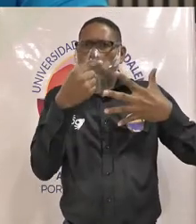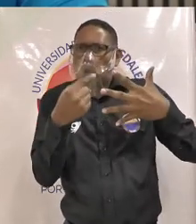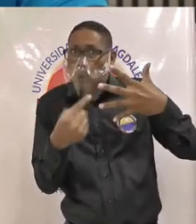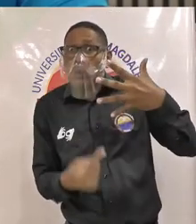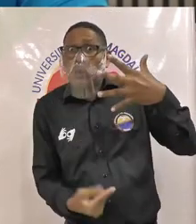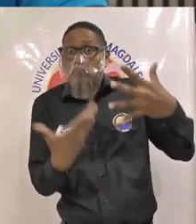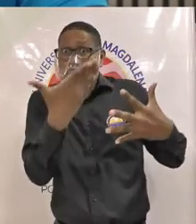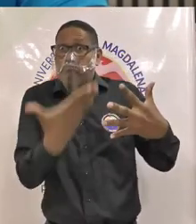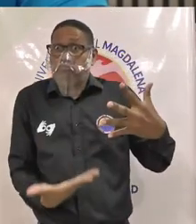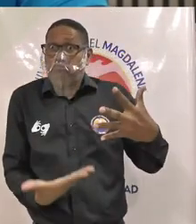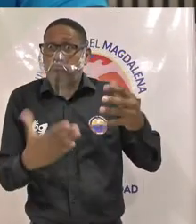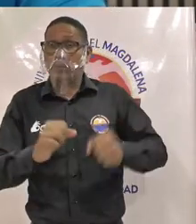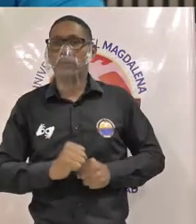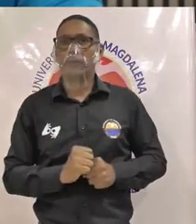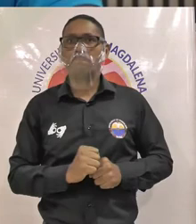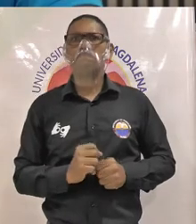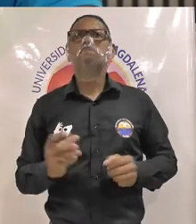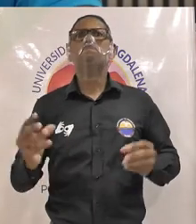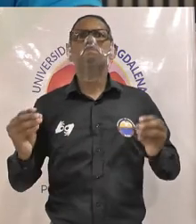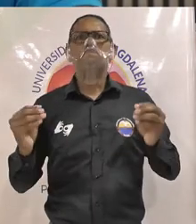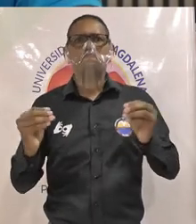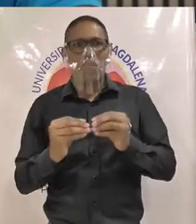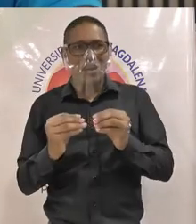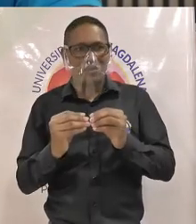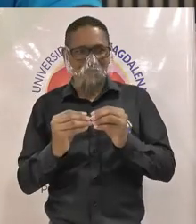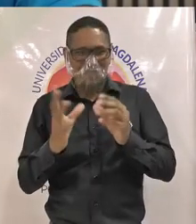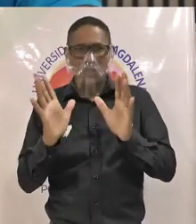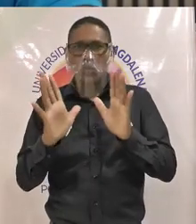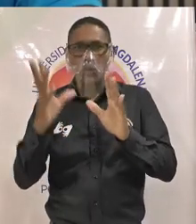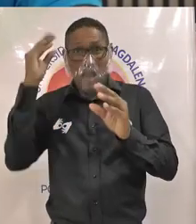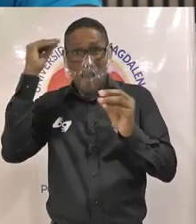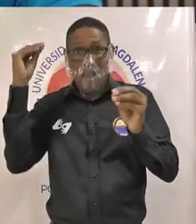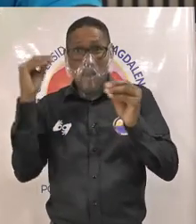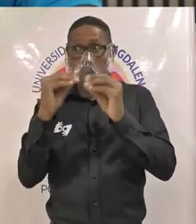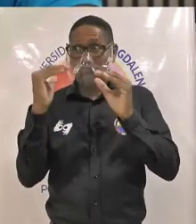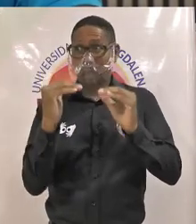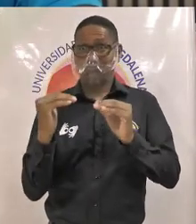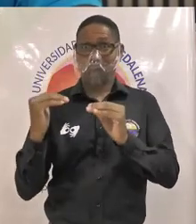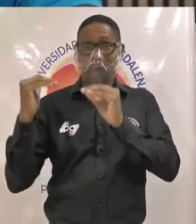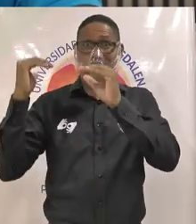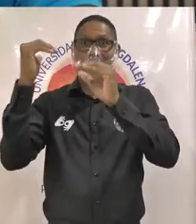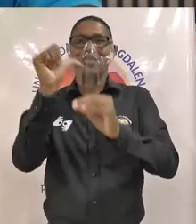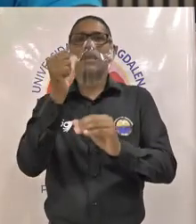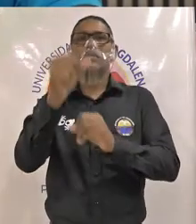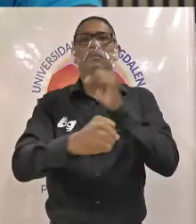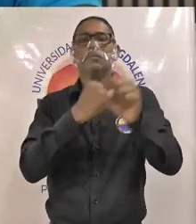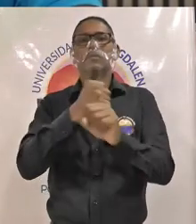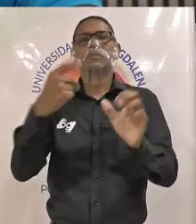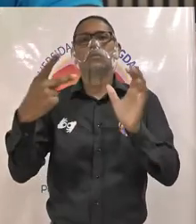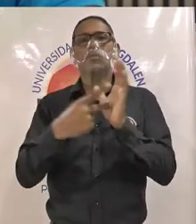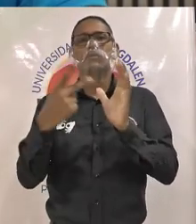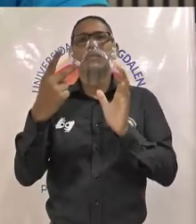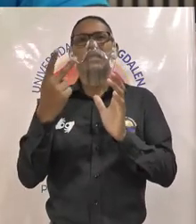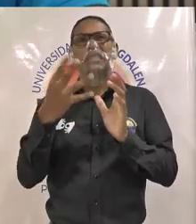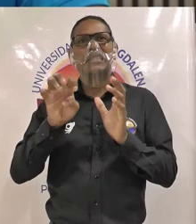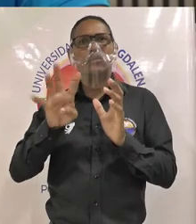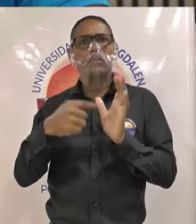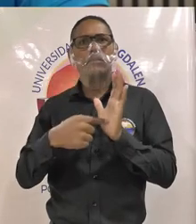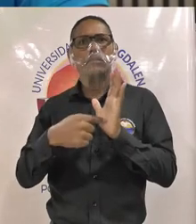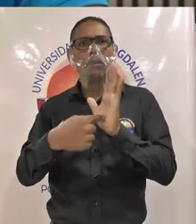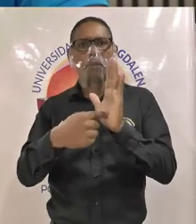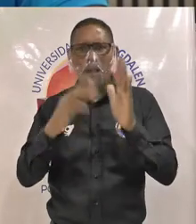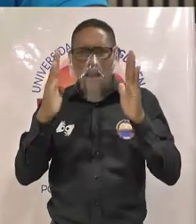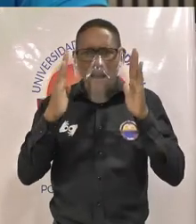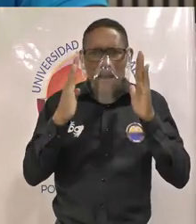reformar el protocolo que se creó en el acuerdo superior número 10 del 2019 para la prevención y